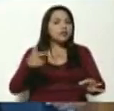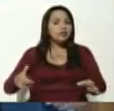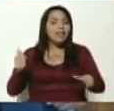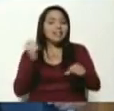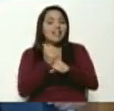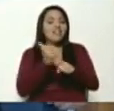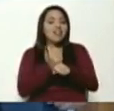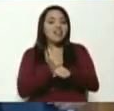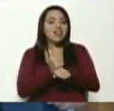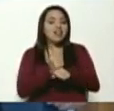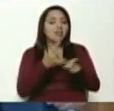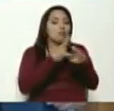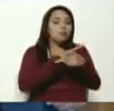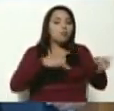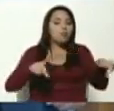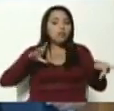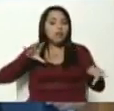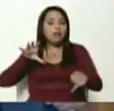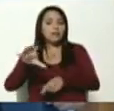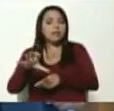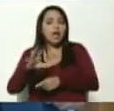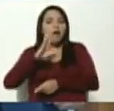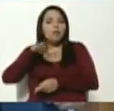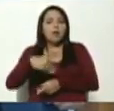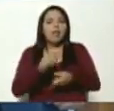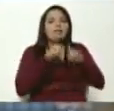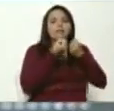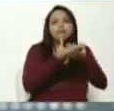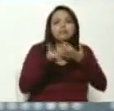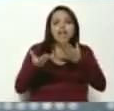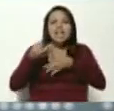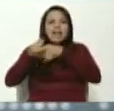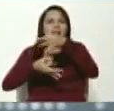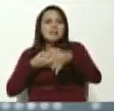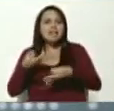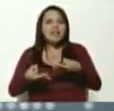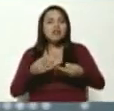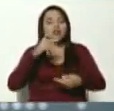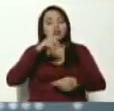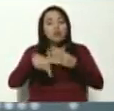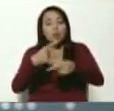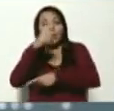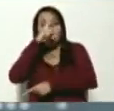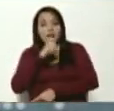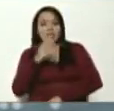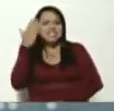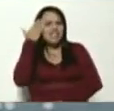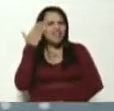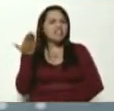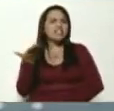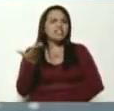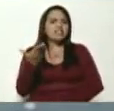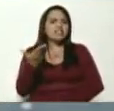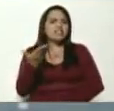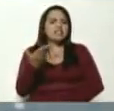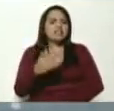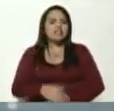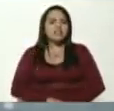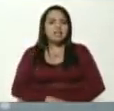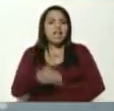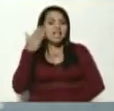de la patria puedan declarar todos los años para así verificar su